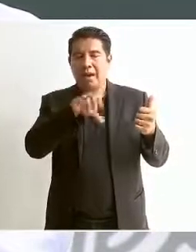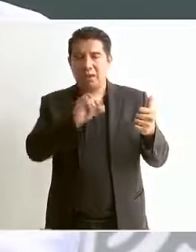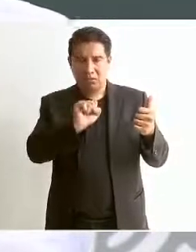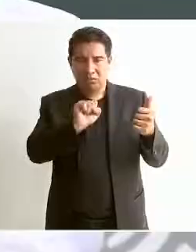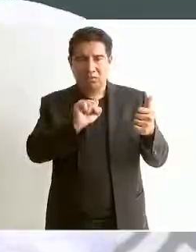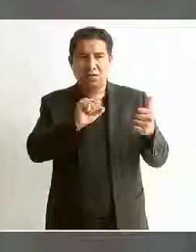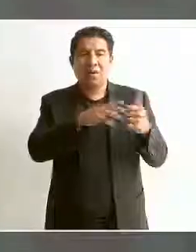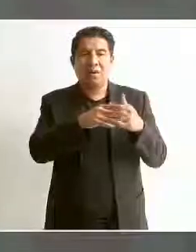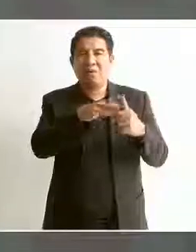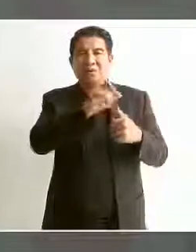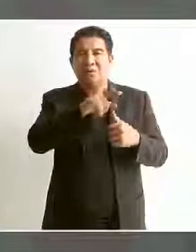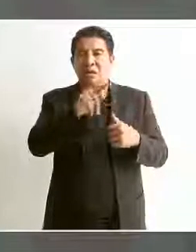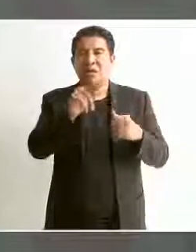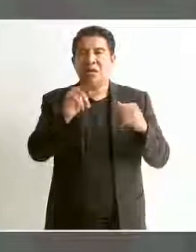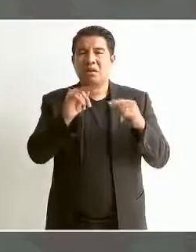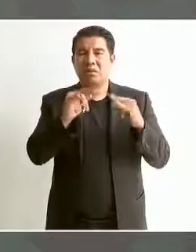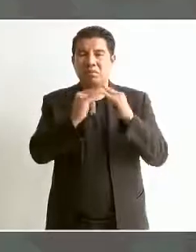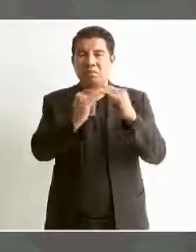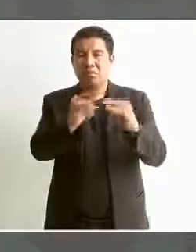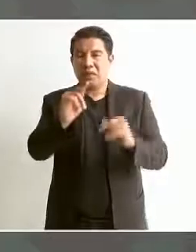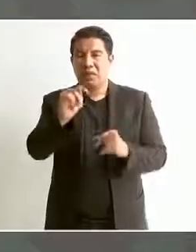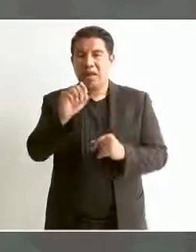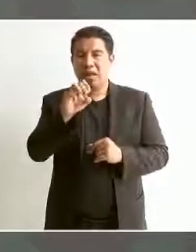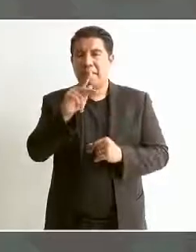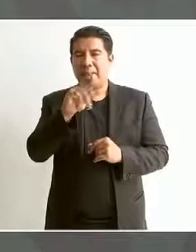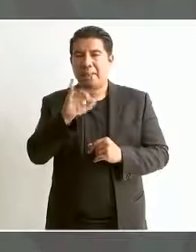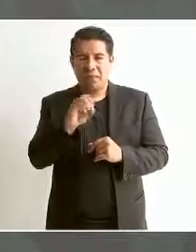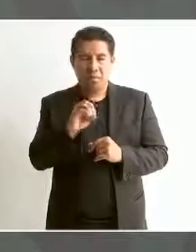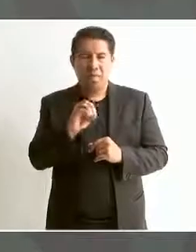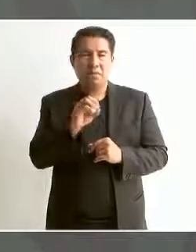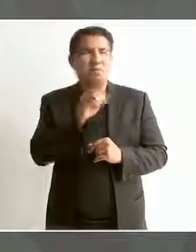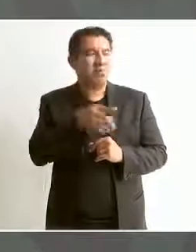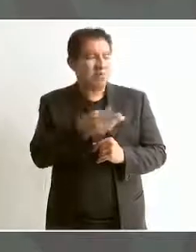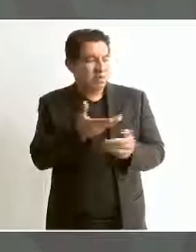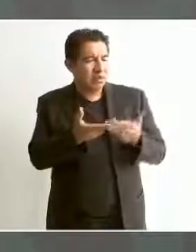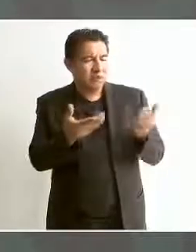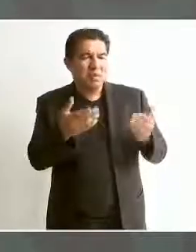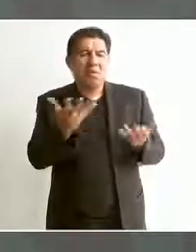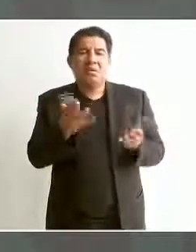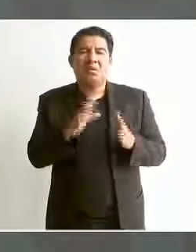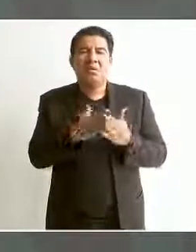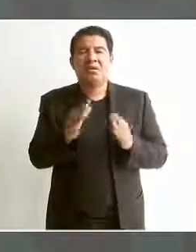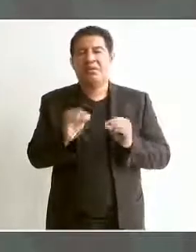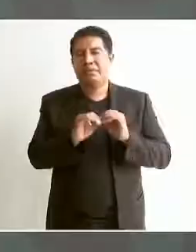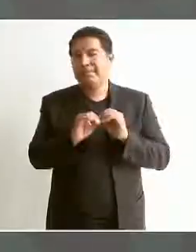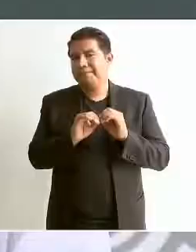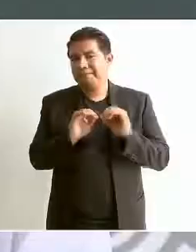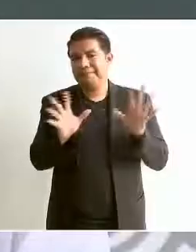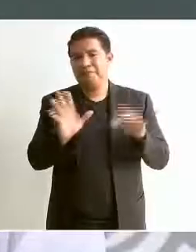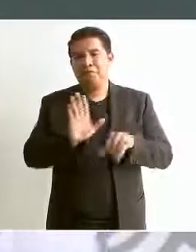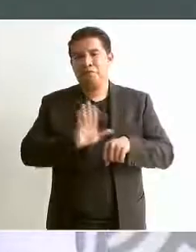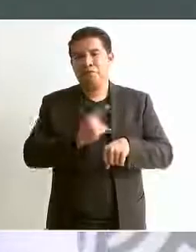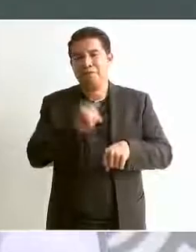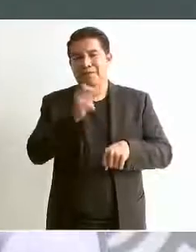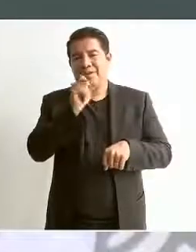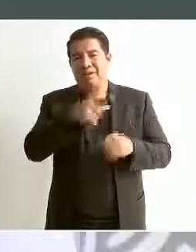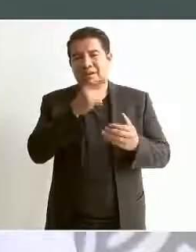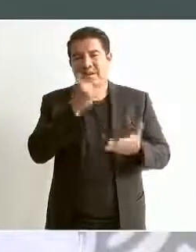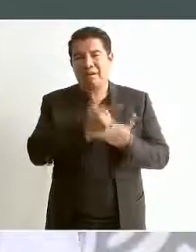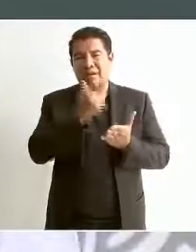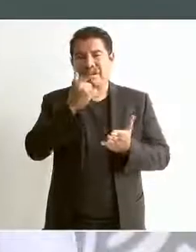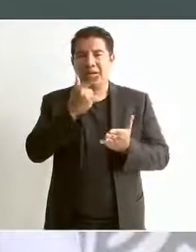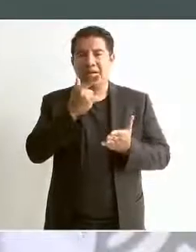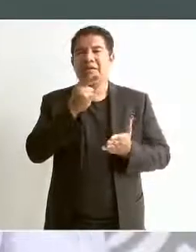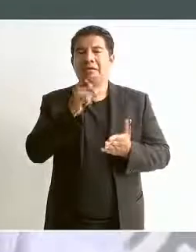a Tepito. y tenía esto que ver con la